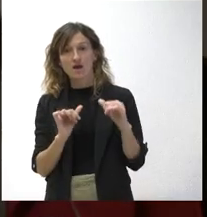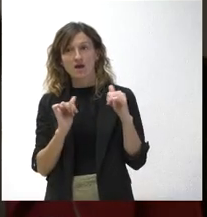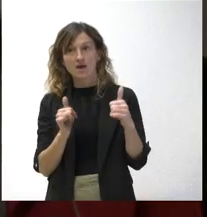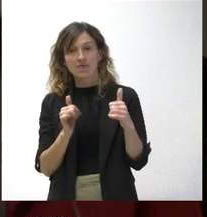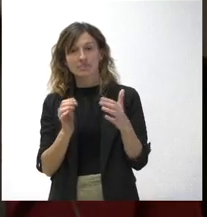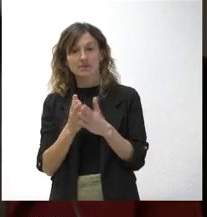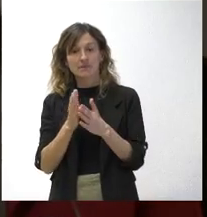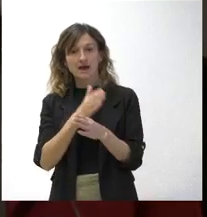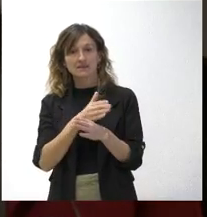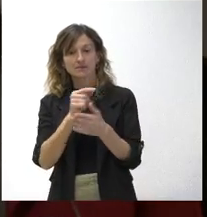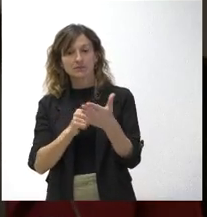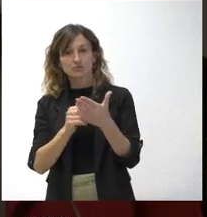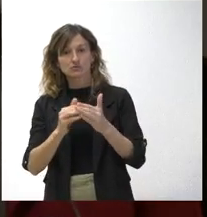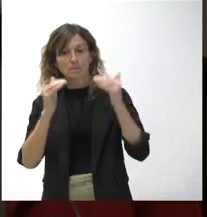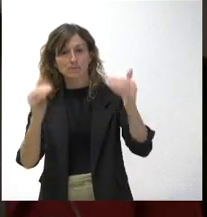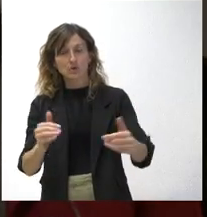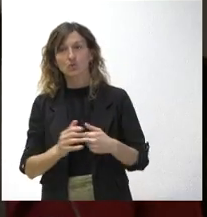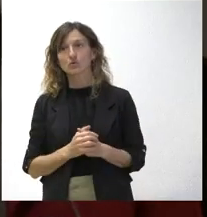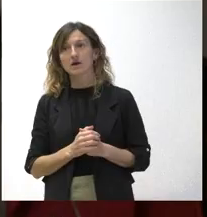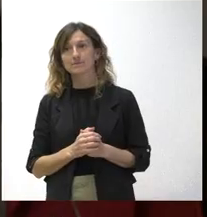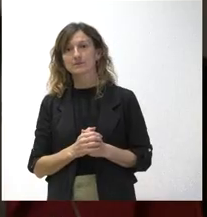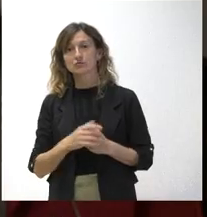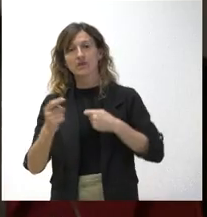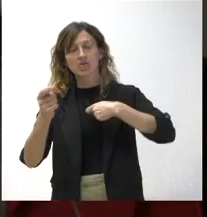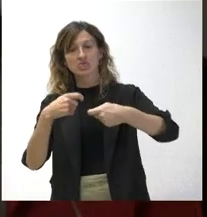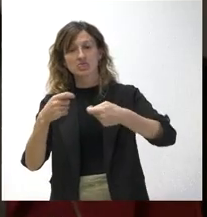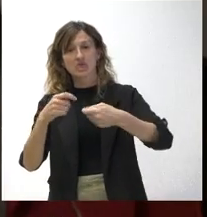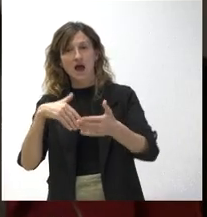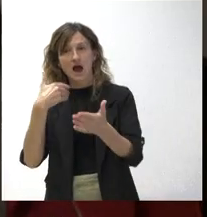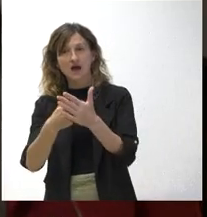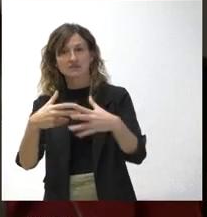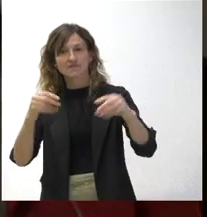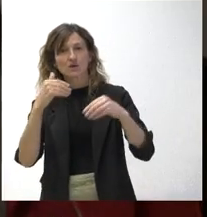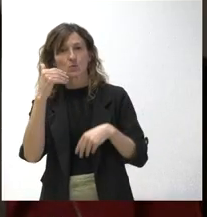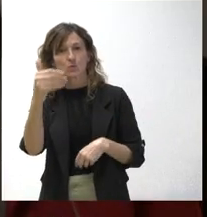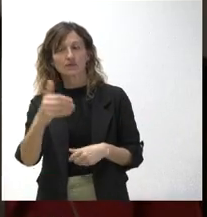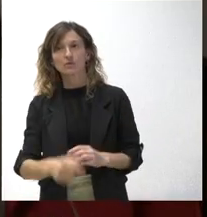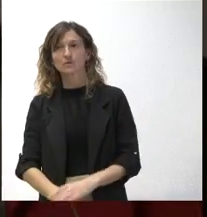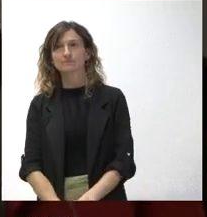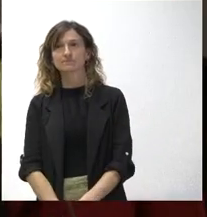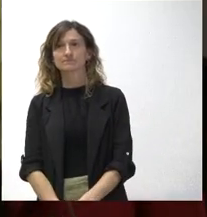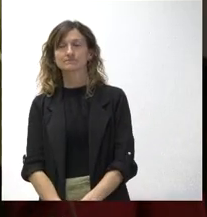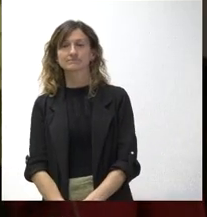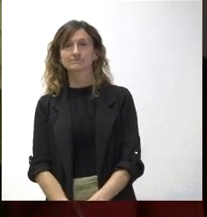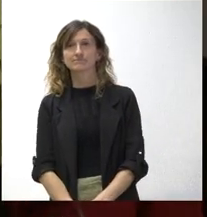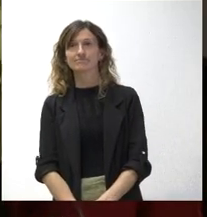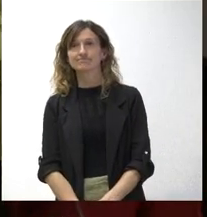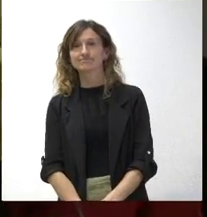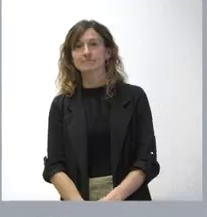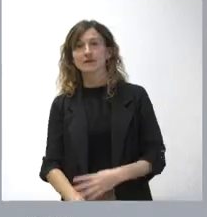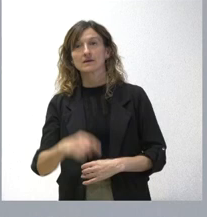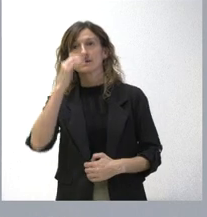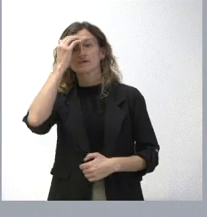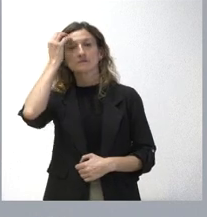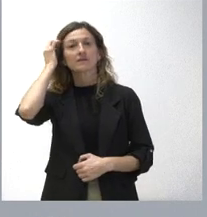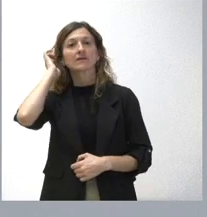los presupuestos actuales? ¿Hasta cuándo es a disposición de intentar sacar adelante este presupuesto? Pues nosotros tenemos una primera etapa